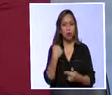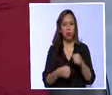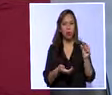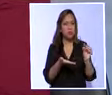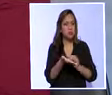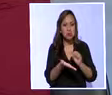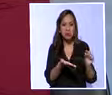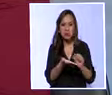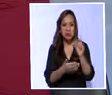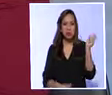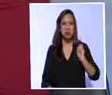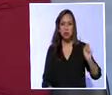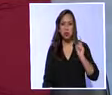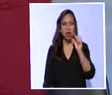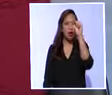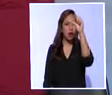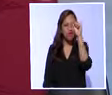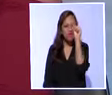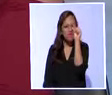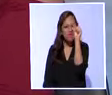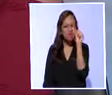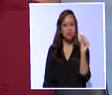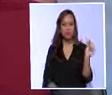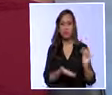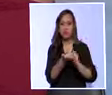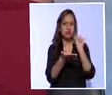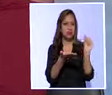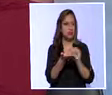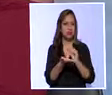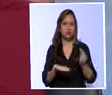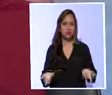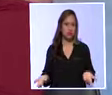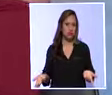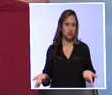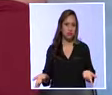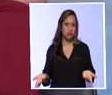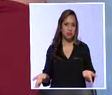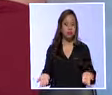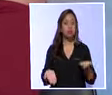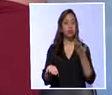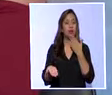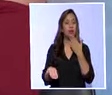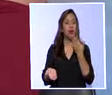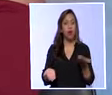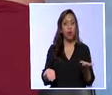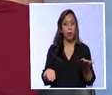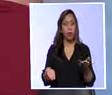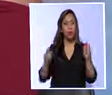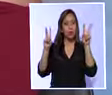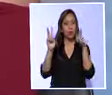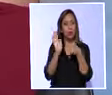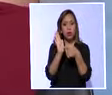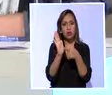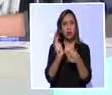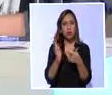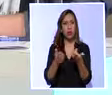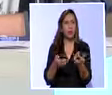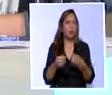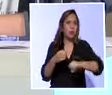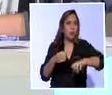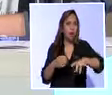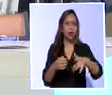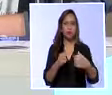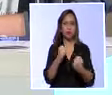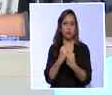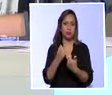colegas comunicadores, que ganaban el equivalente ahora a los 100, 200 dólares que tenían que buscar auspicios para poderse mantener. En la